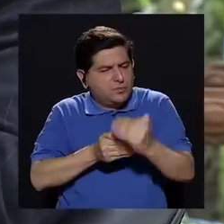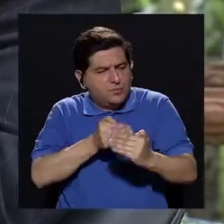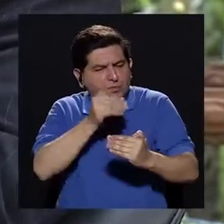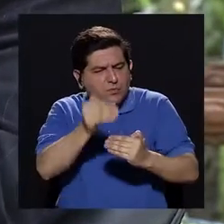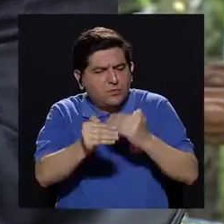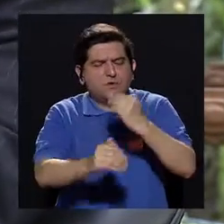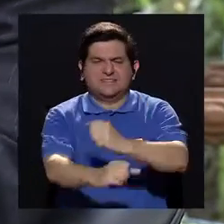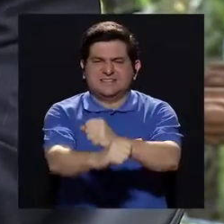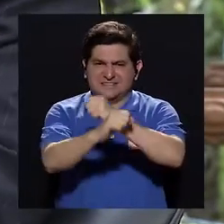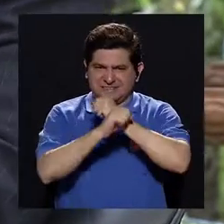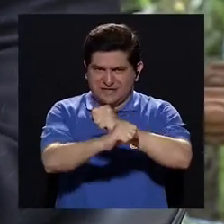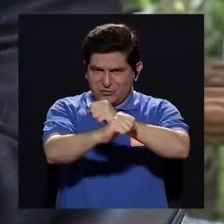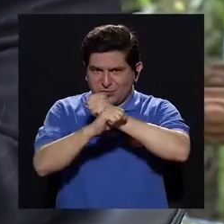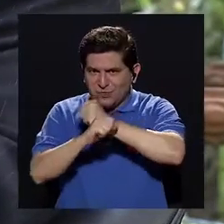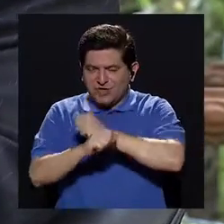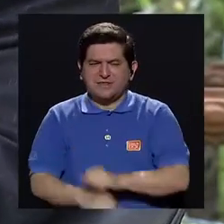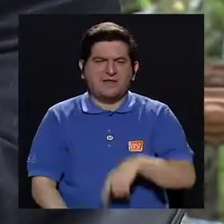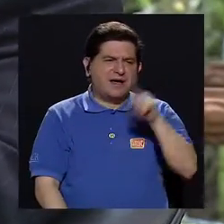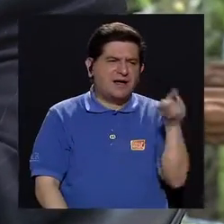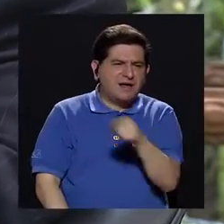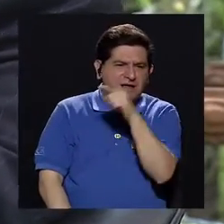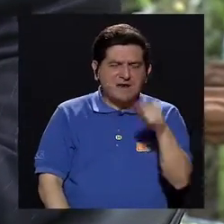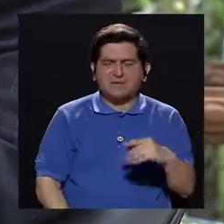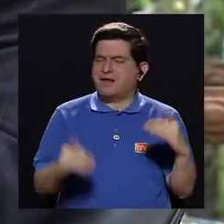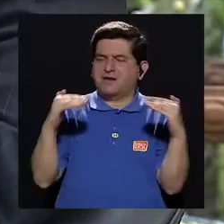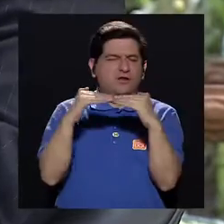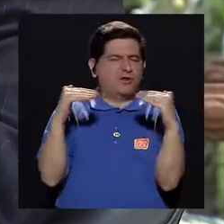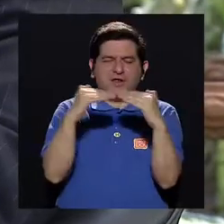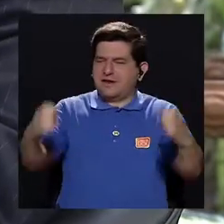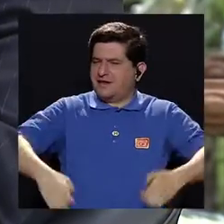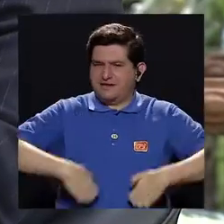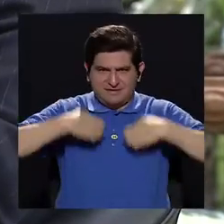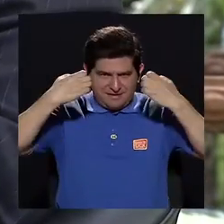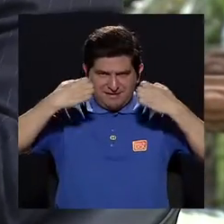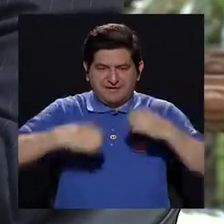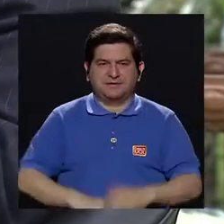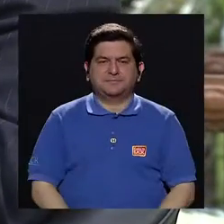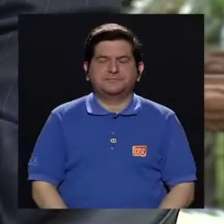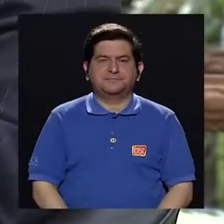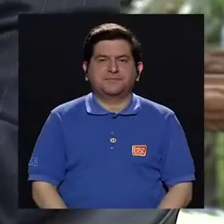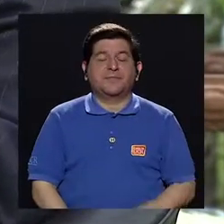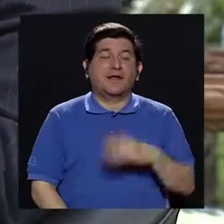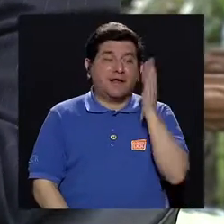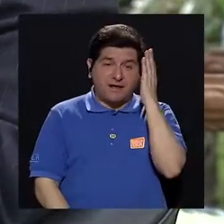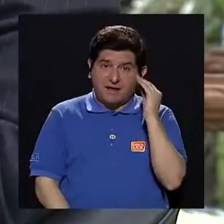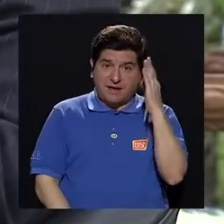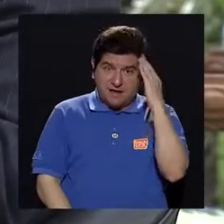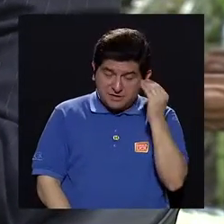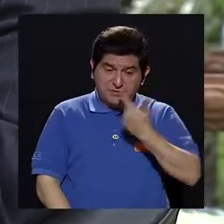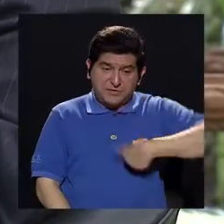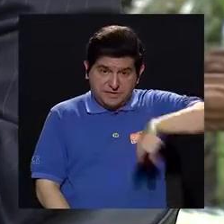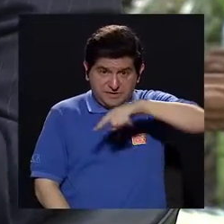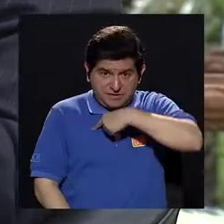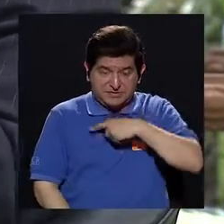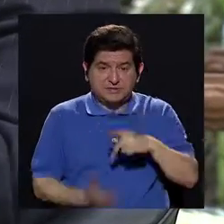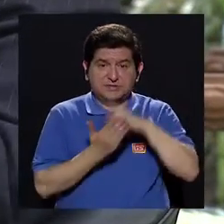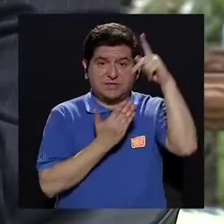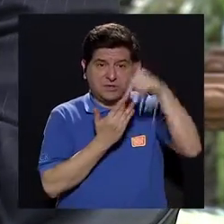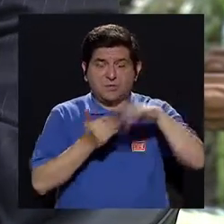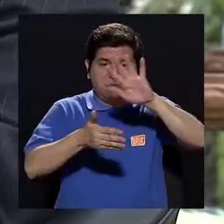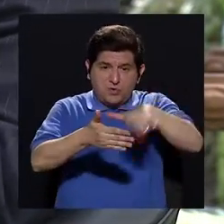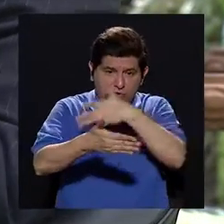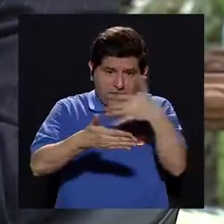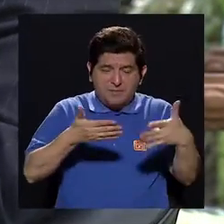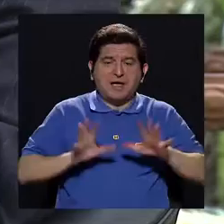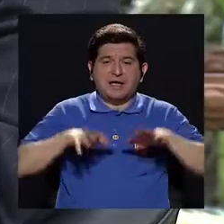poco seguridades y van quitando la inequidad que había. Por lo menos la experiencia nuestra con el programa de